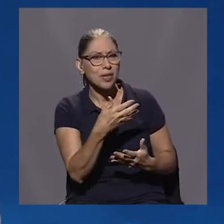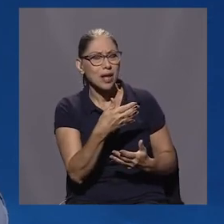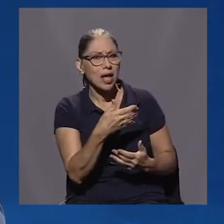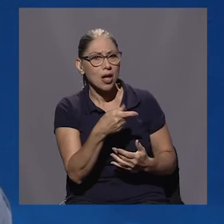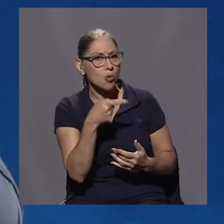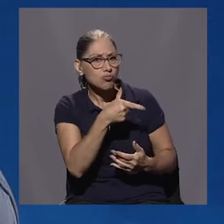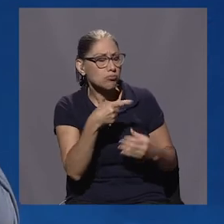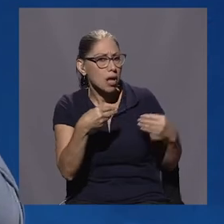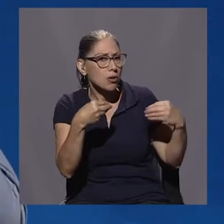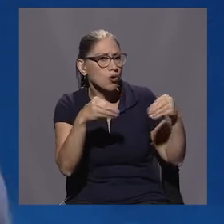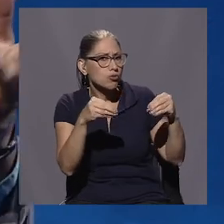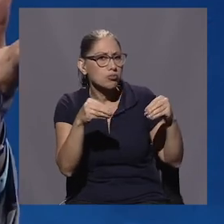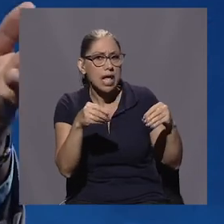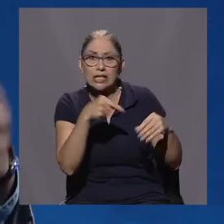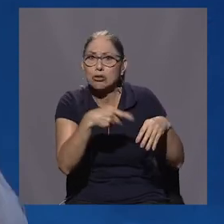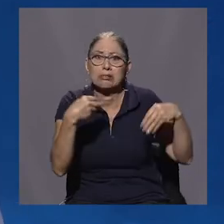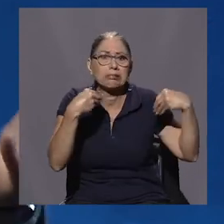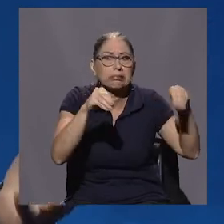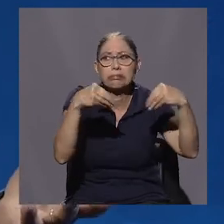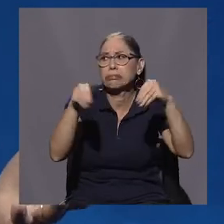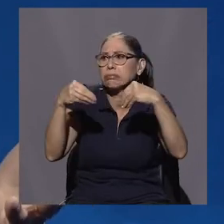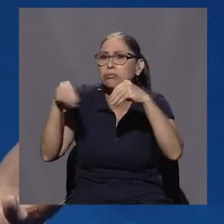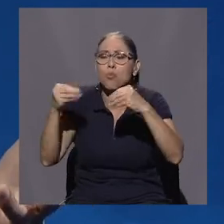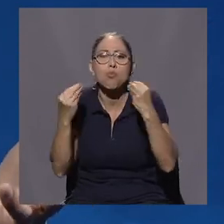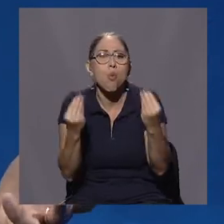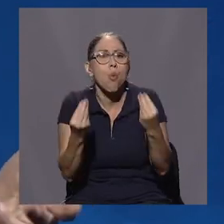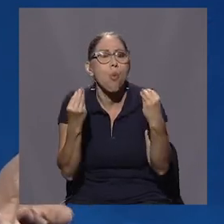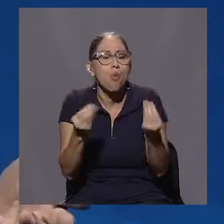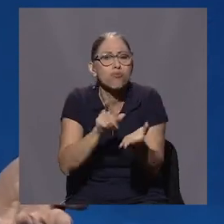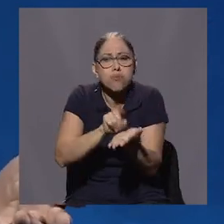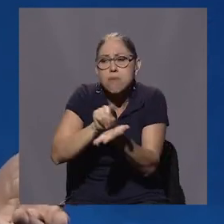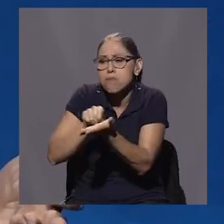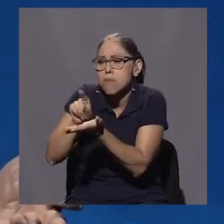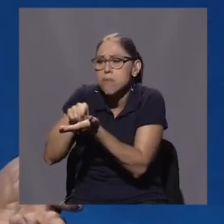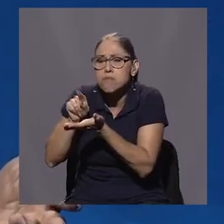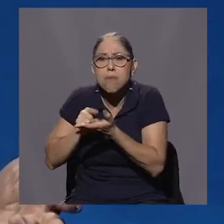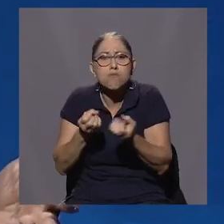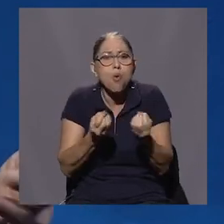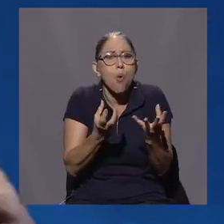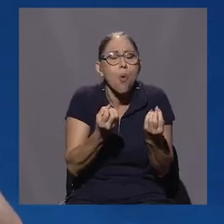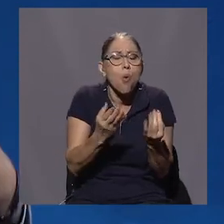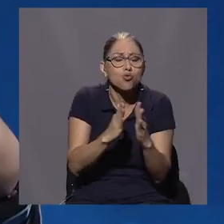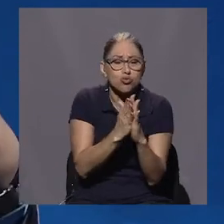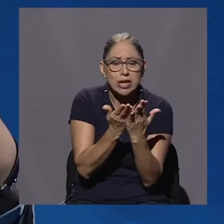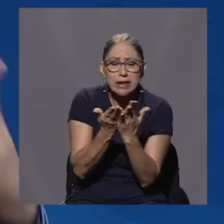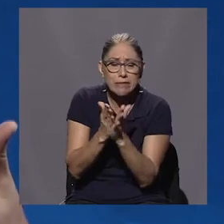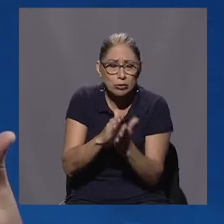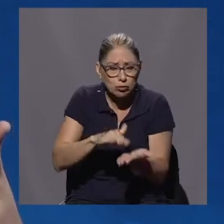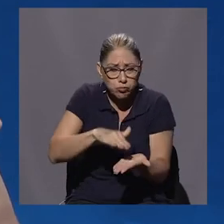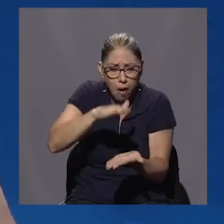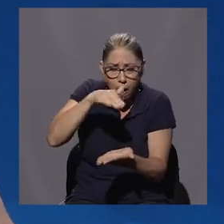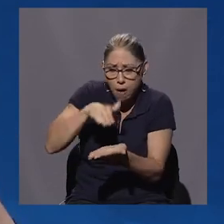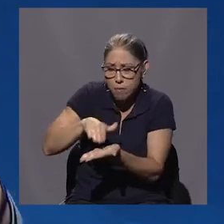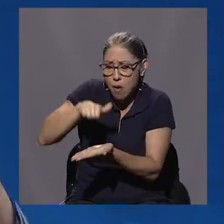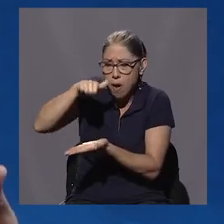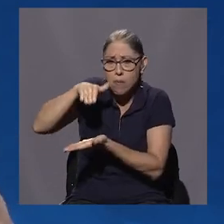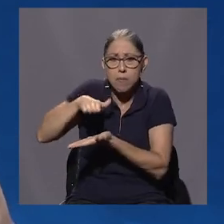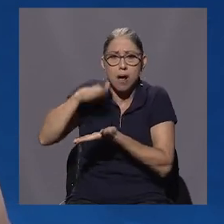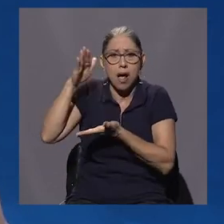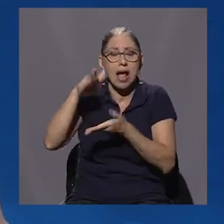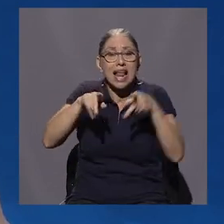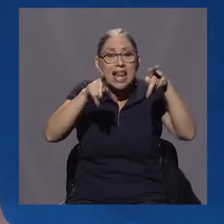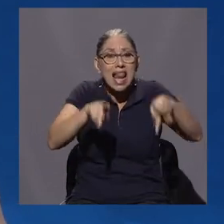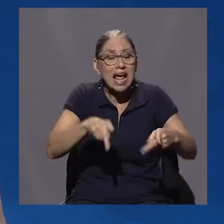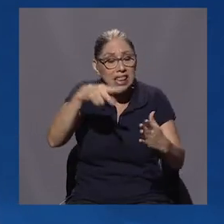textos que hemos comentado, usted los vende de locos y hace un montón de impresiones de estos libros y la gente lo lee, pero ahí se